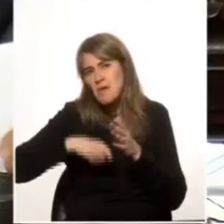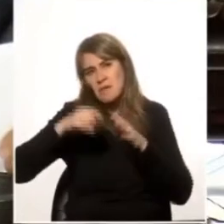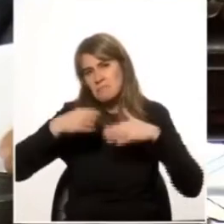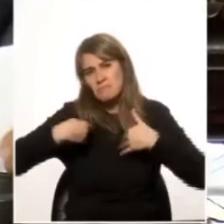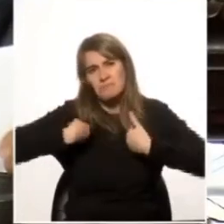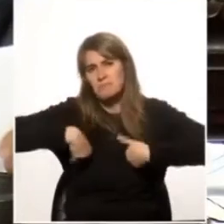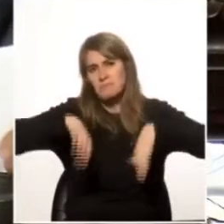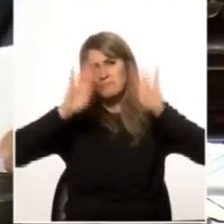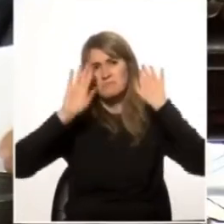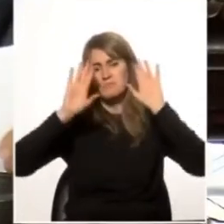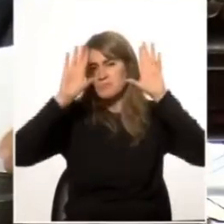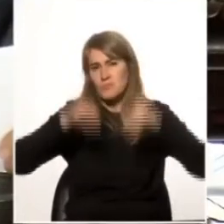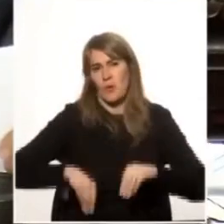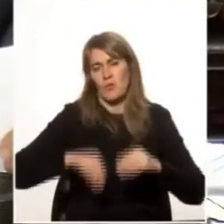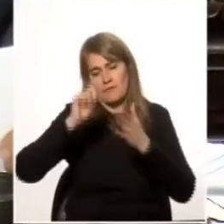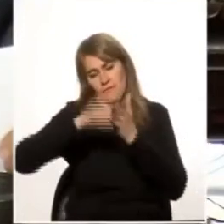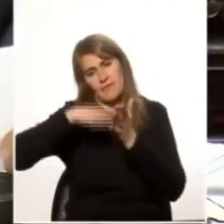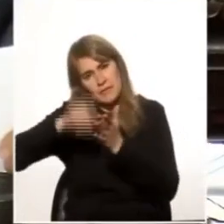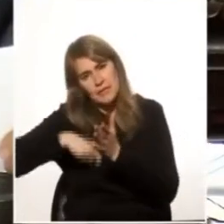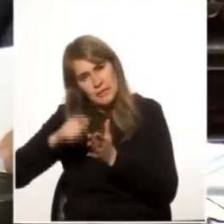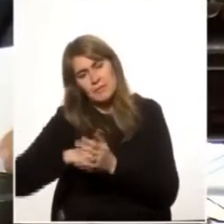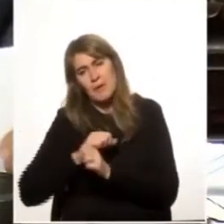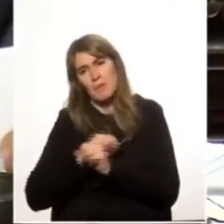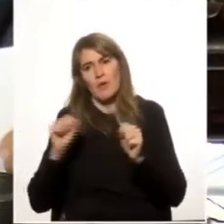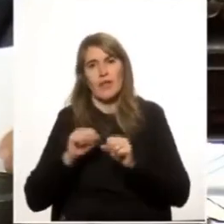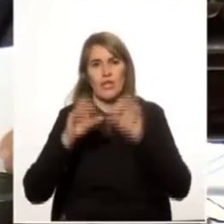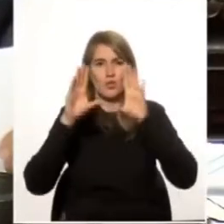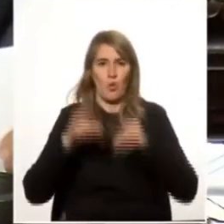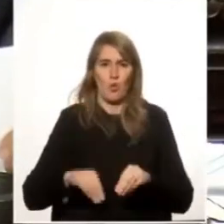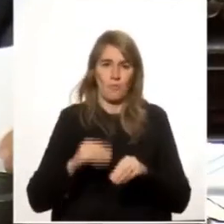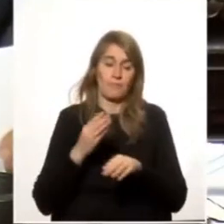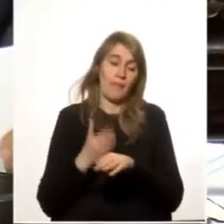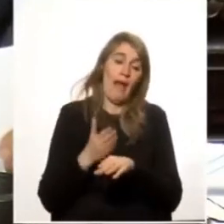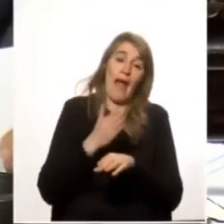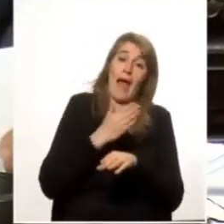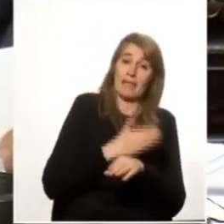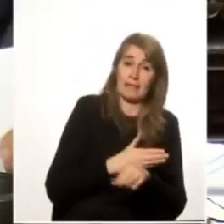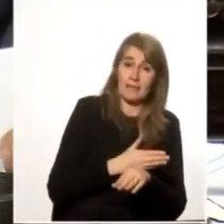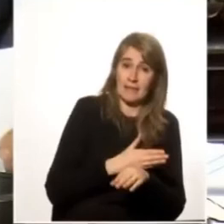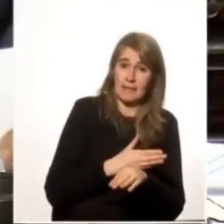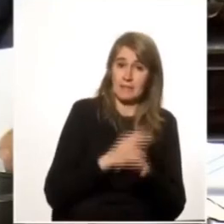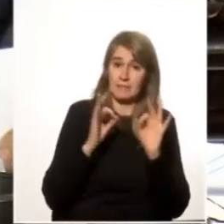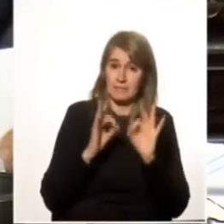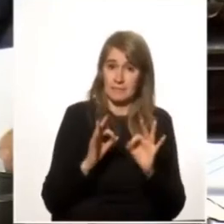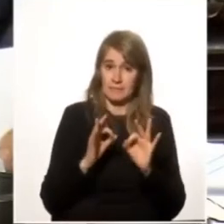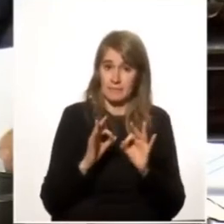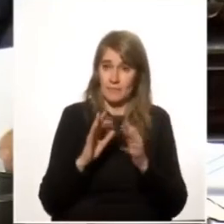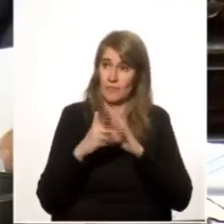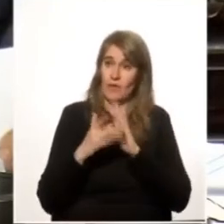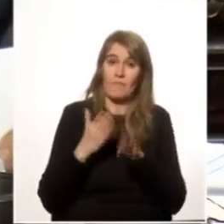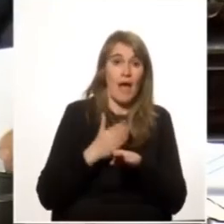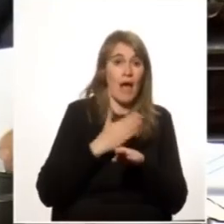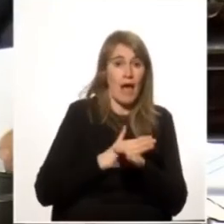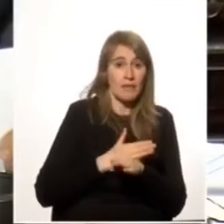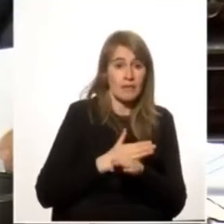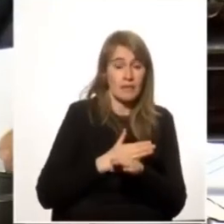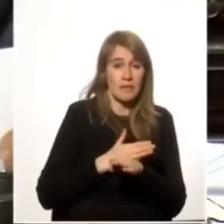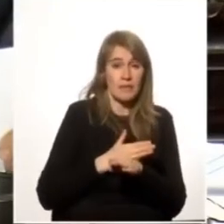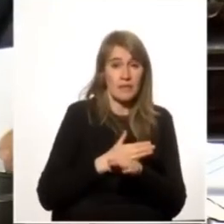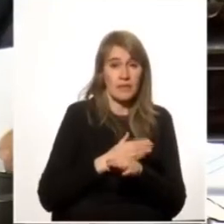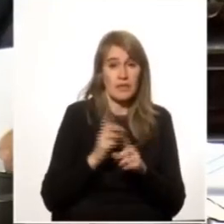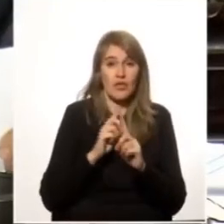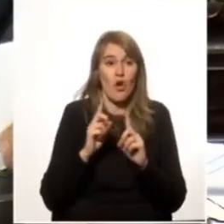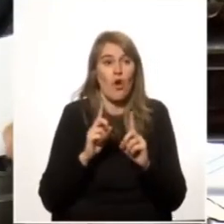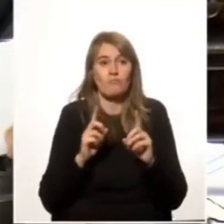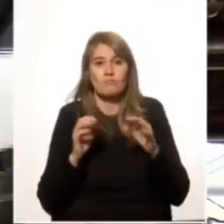de alguna manera en forma previa y adecuada no colida